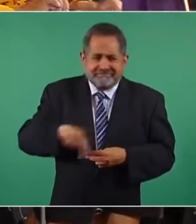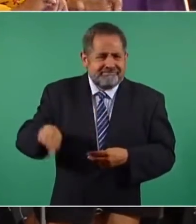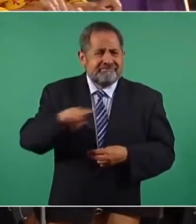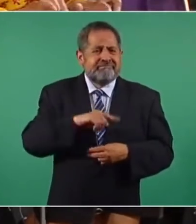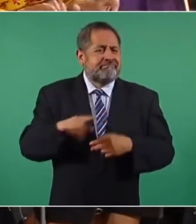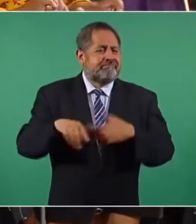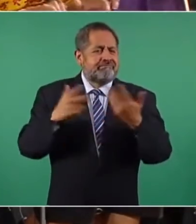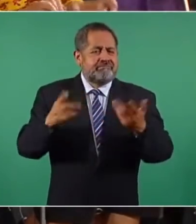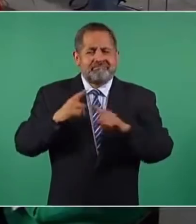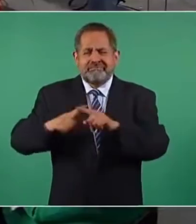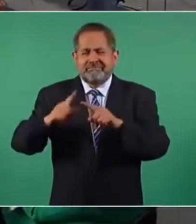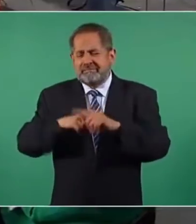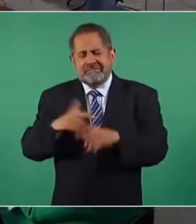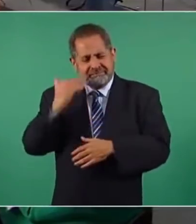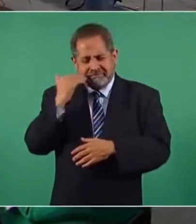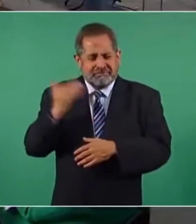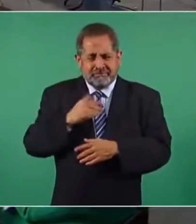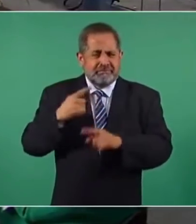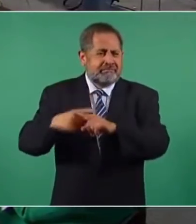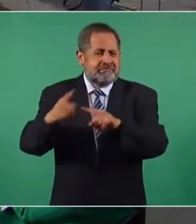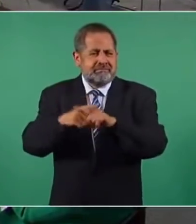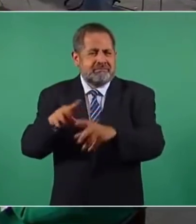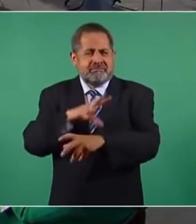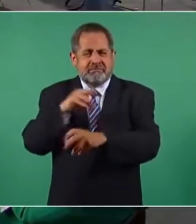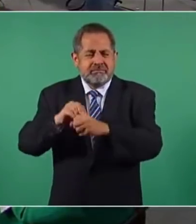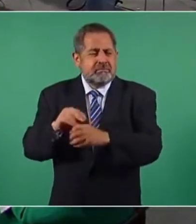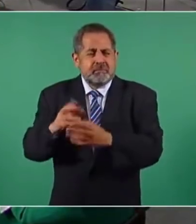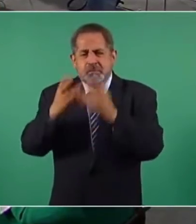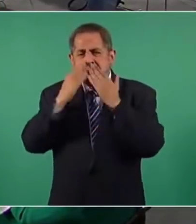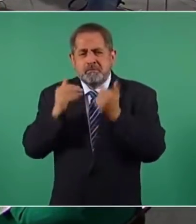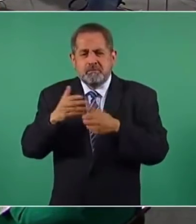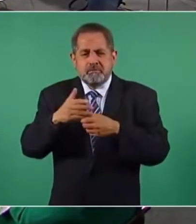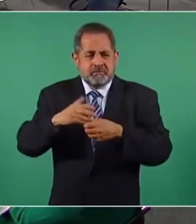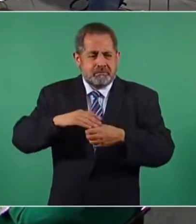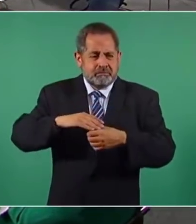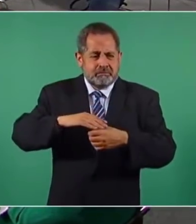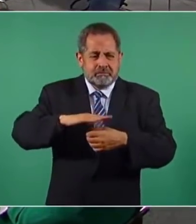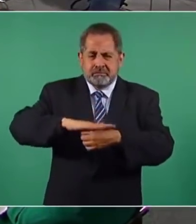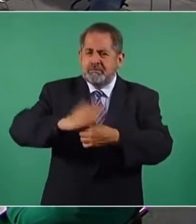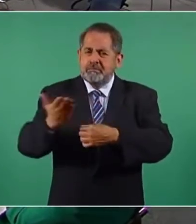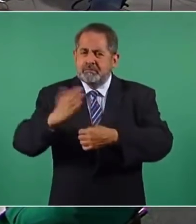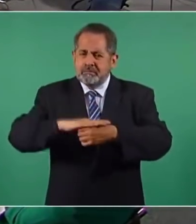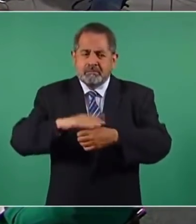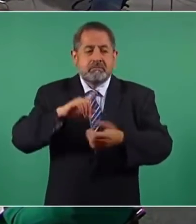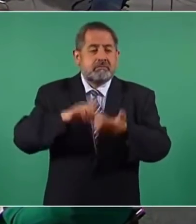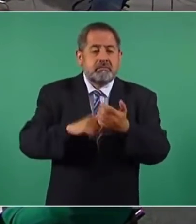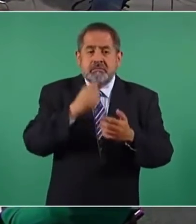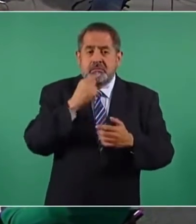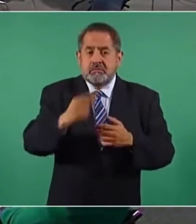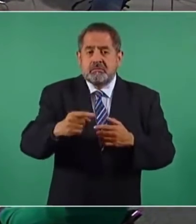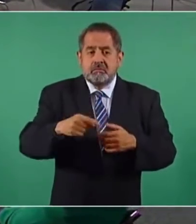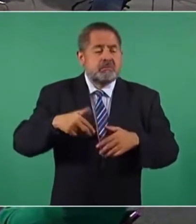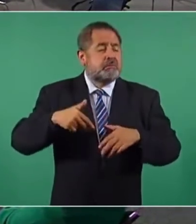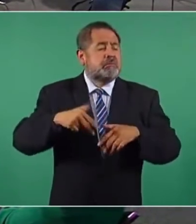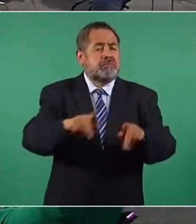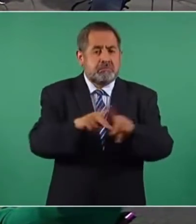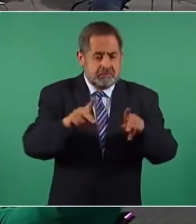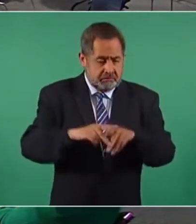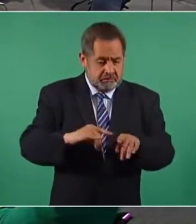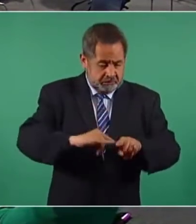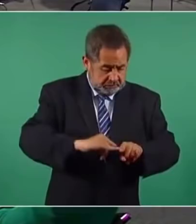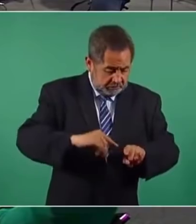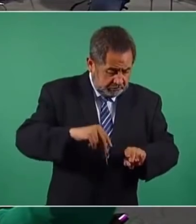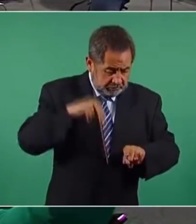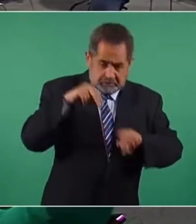en pésimas condiciones. Los registros no tienen tapa, los niños pudieran en el patio caer. Protección Civil